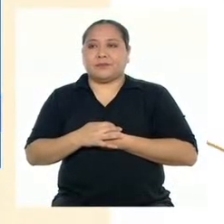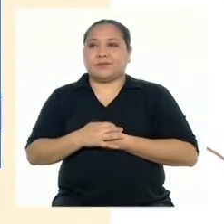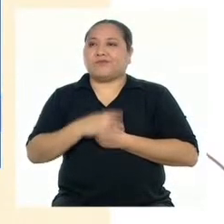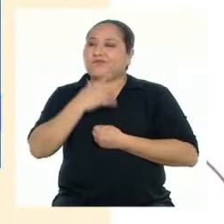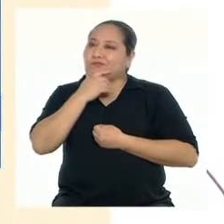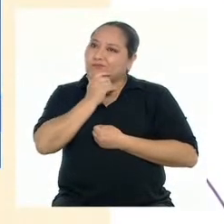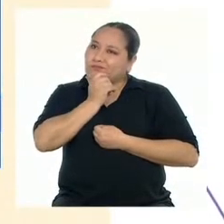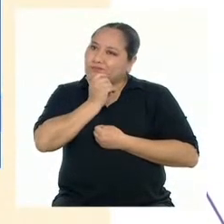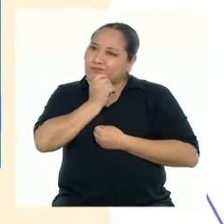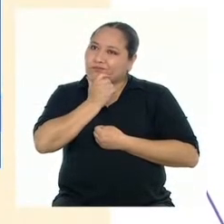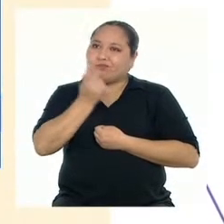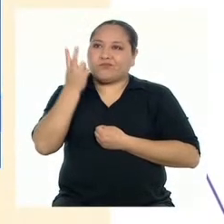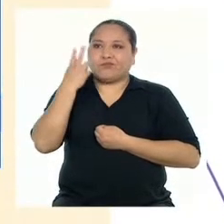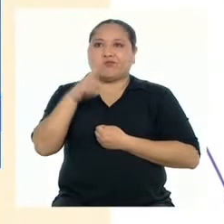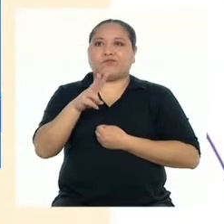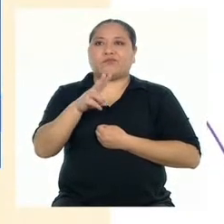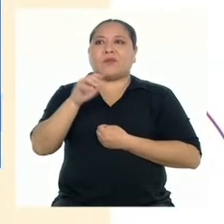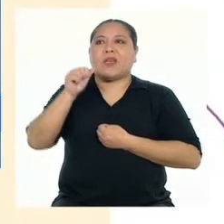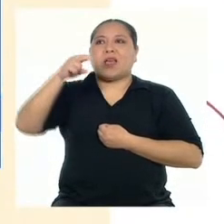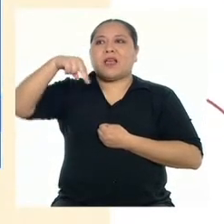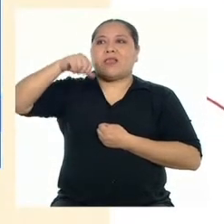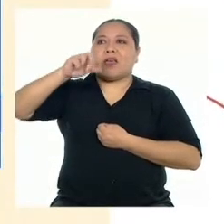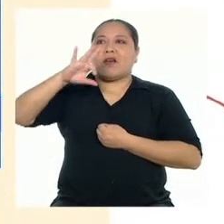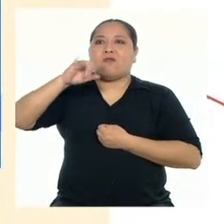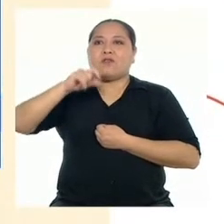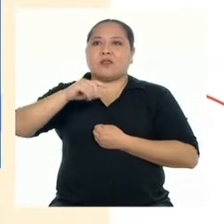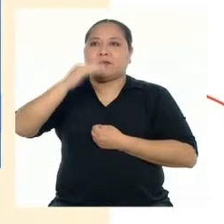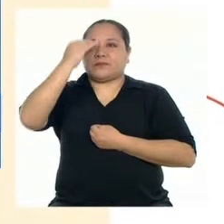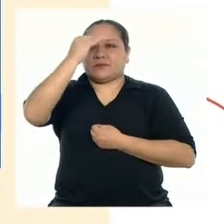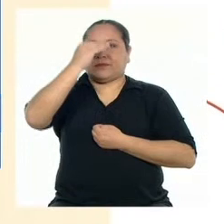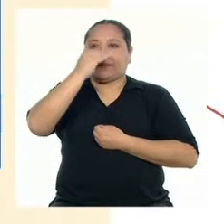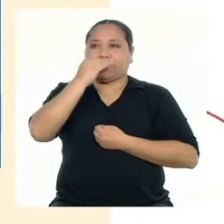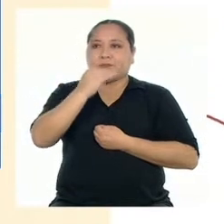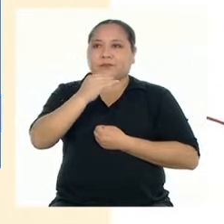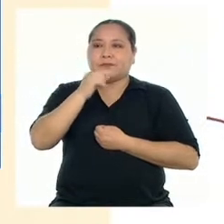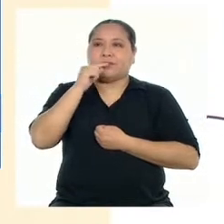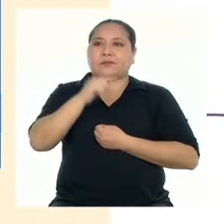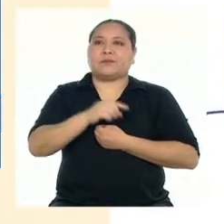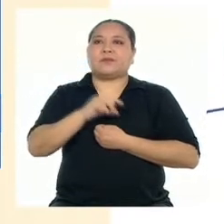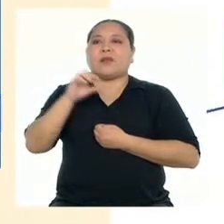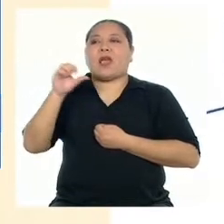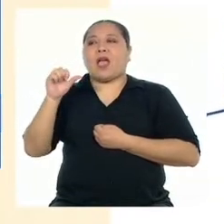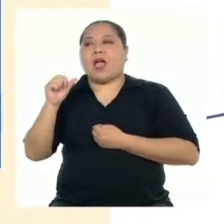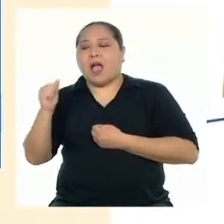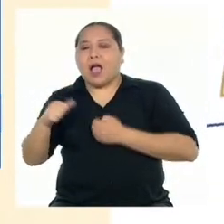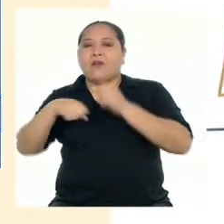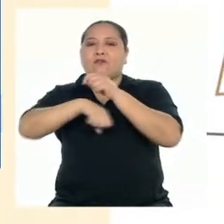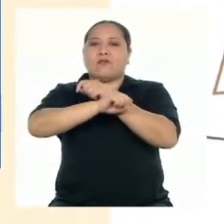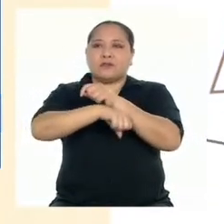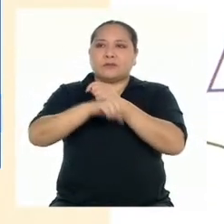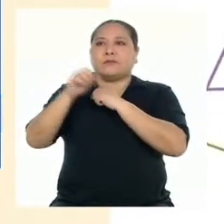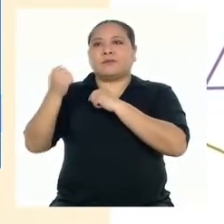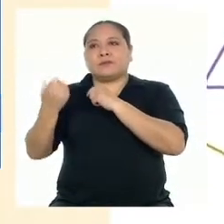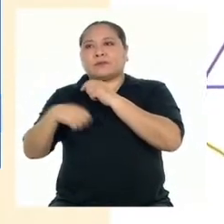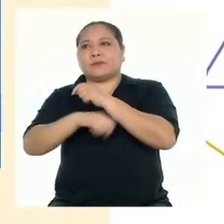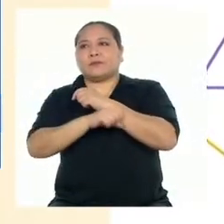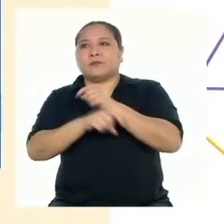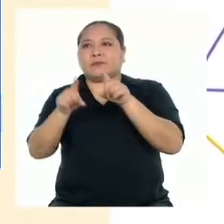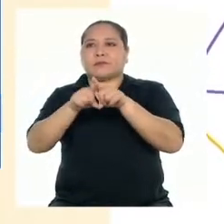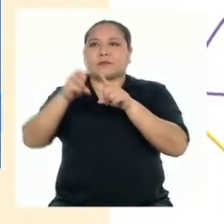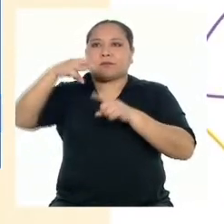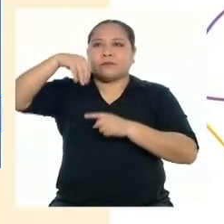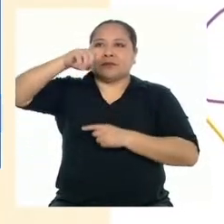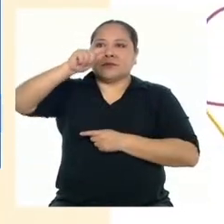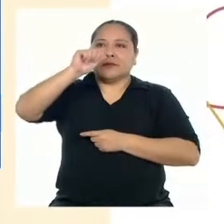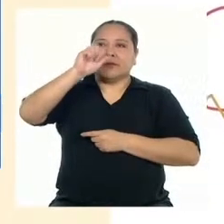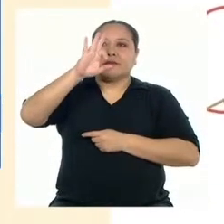Veamos. Tenemos la anáfora al inicio del poema, porque repite al fútbol. También hay metáforas, por ejemplo,